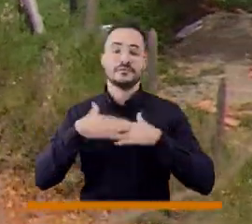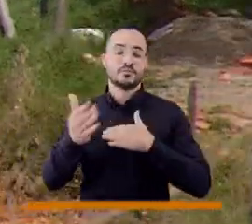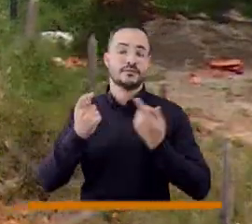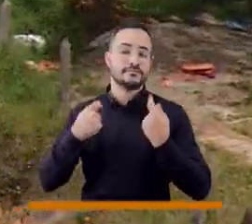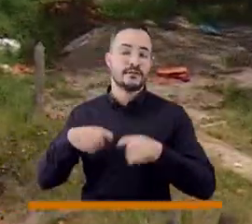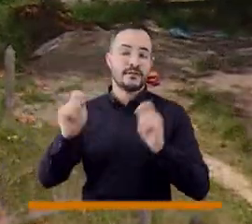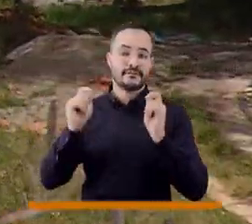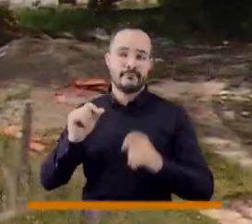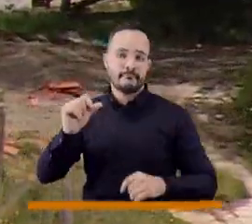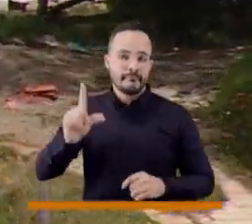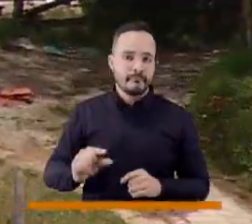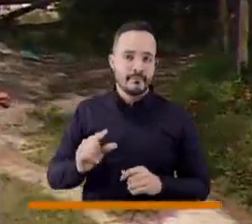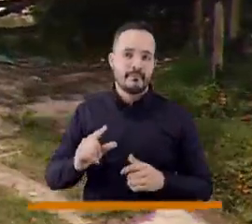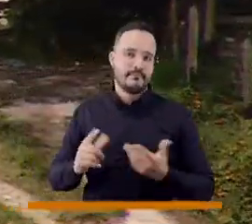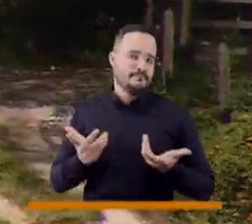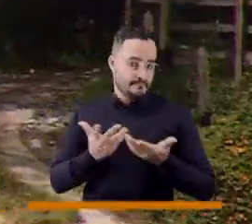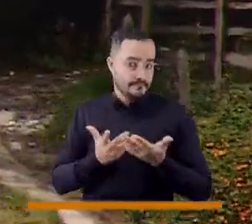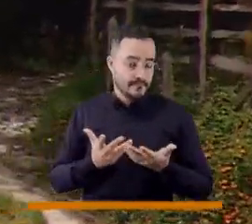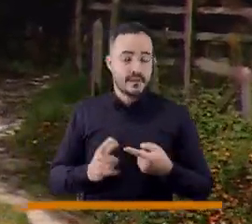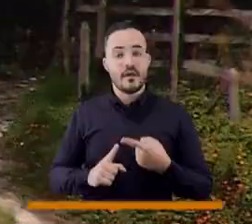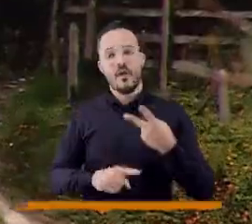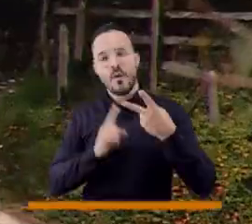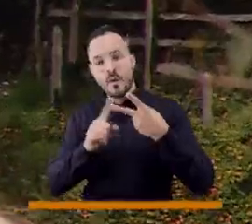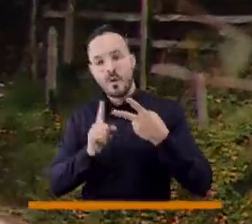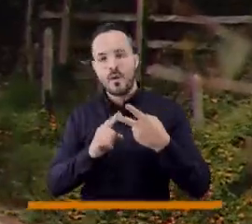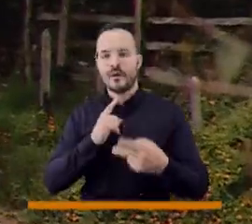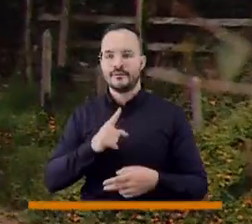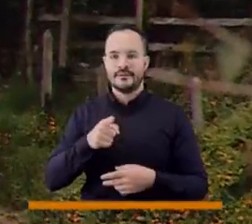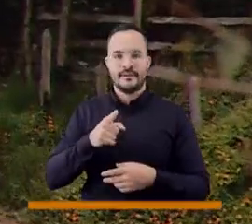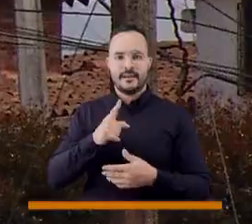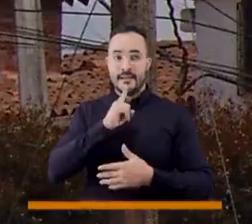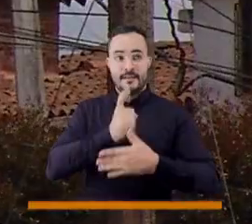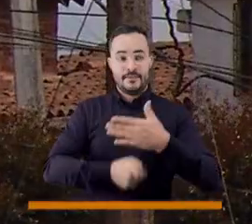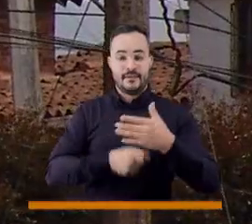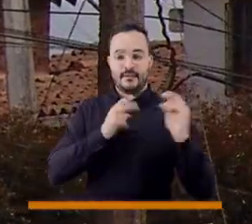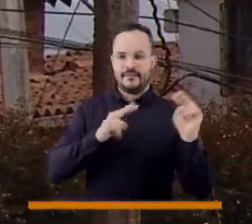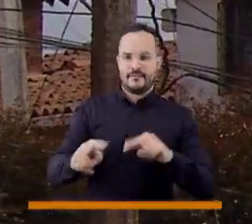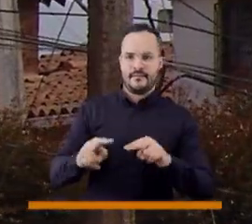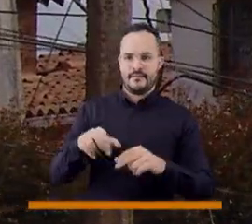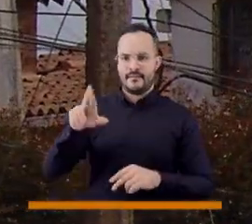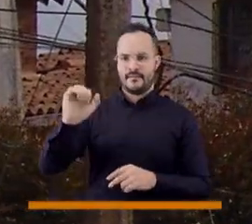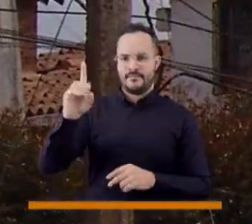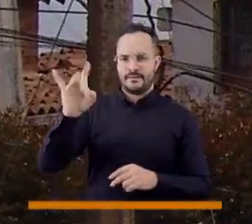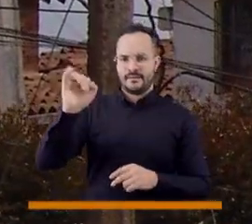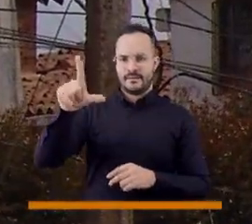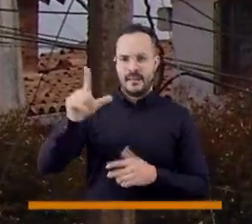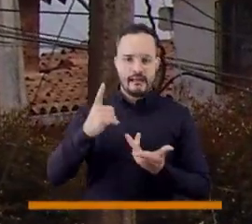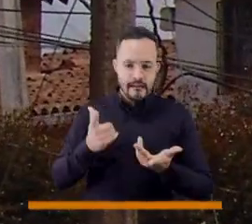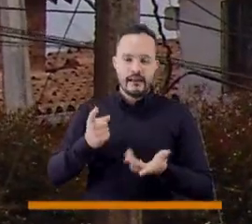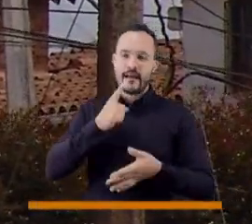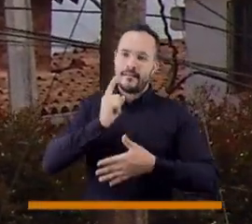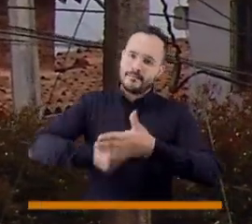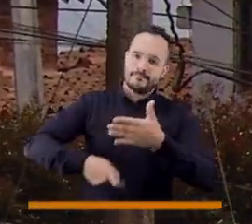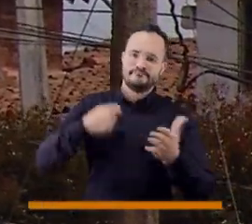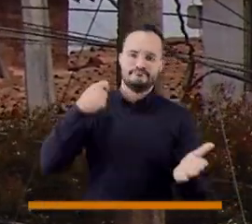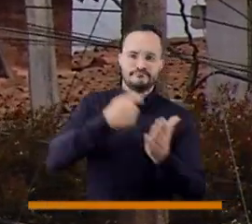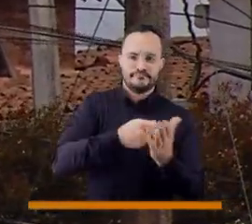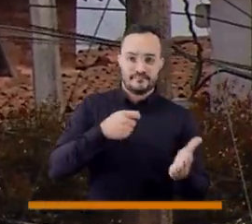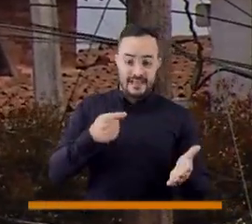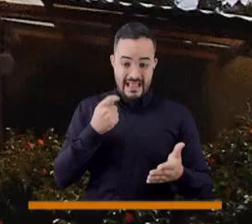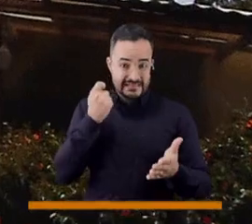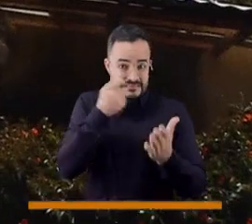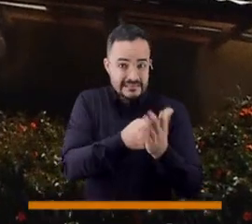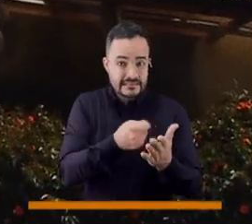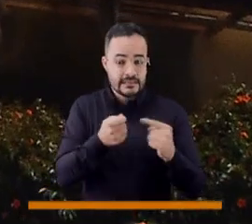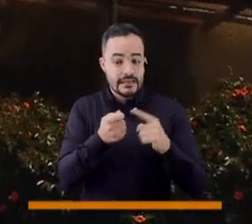venta, cuando vayas a hacer una escritura. Y otro es lo que le sube el impuesto predial que debe pagar. Ese impuesto predial